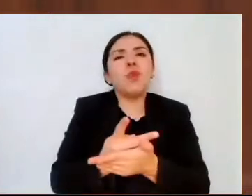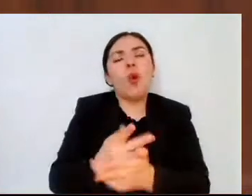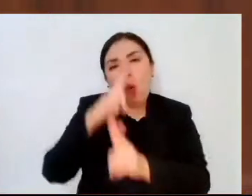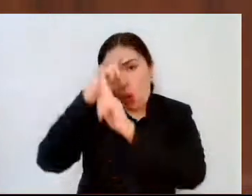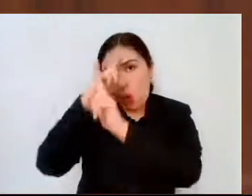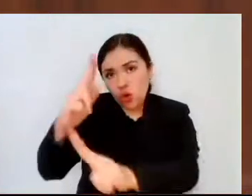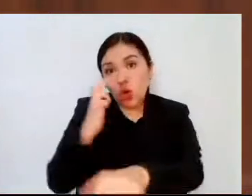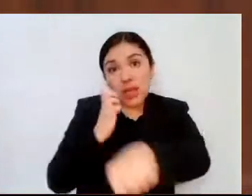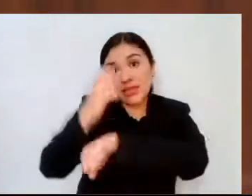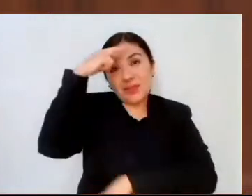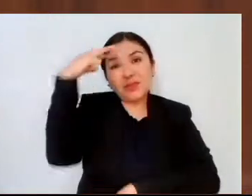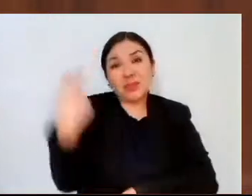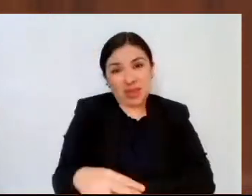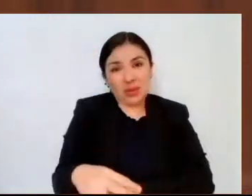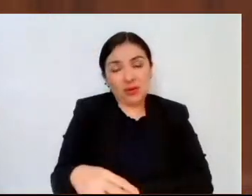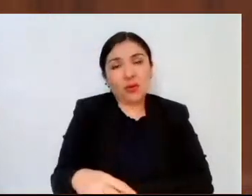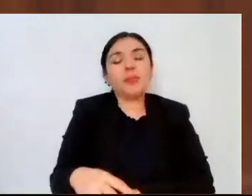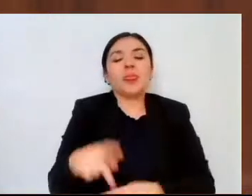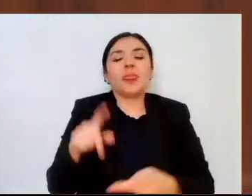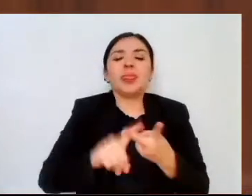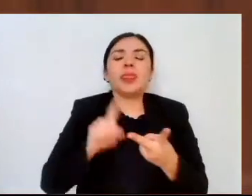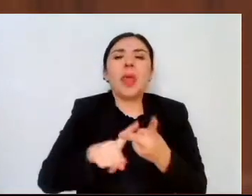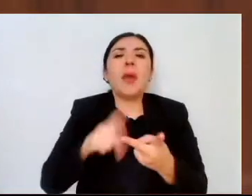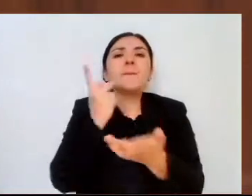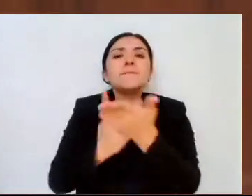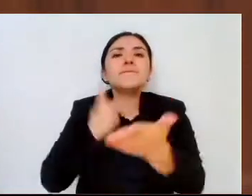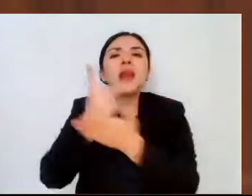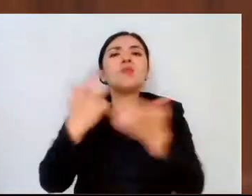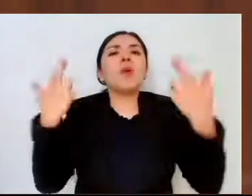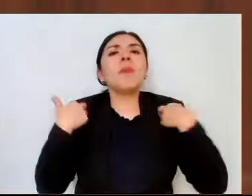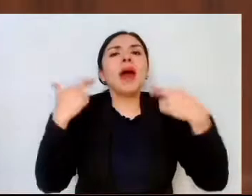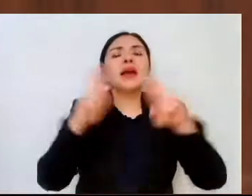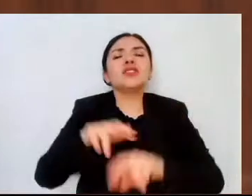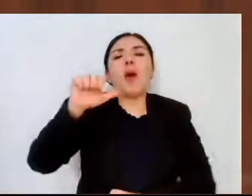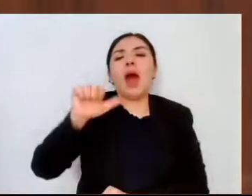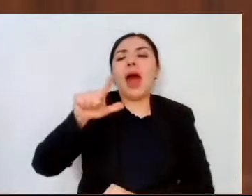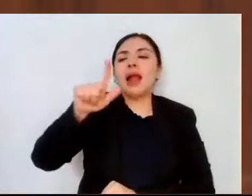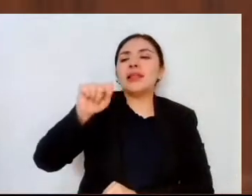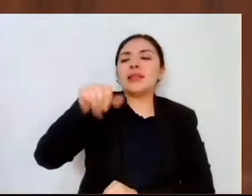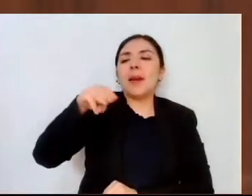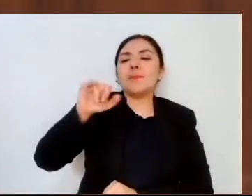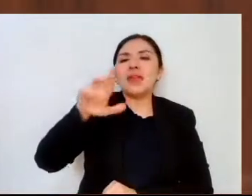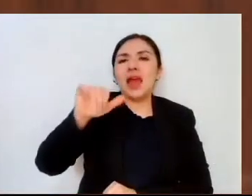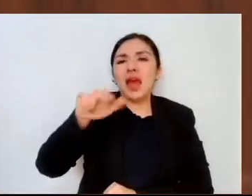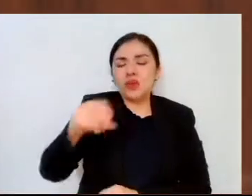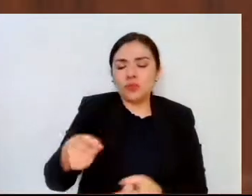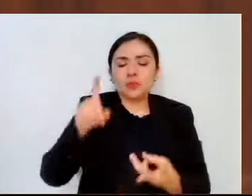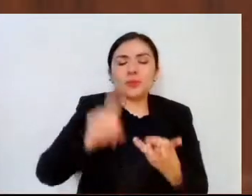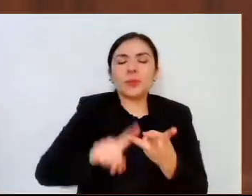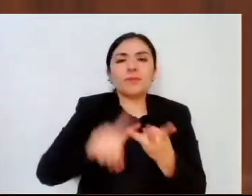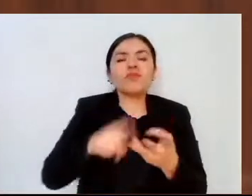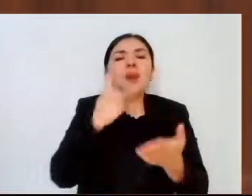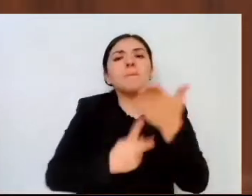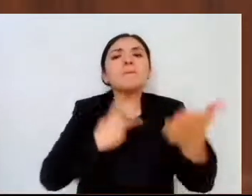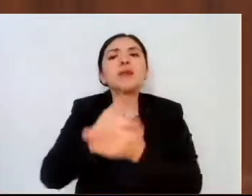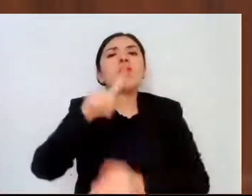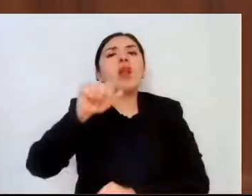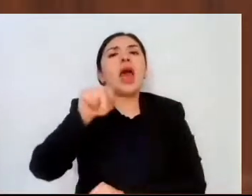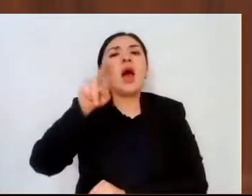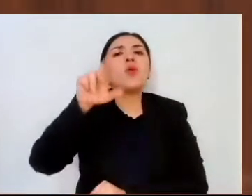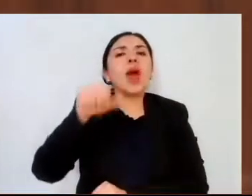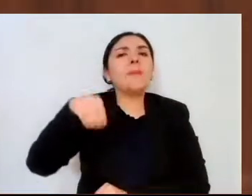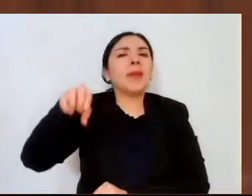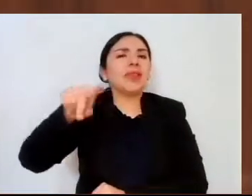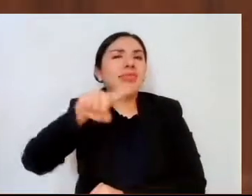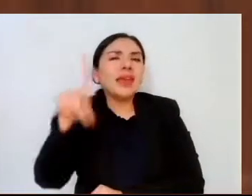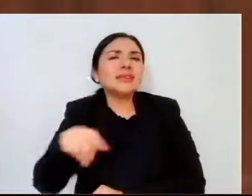México, la condecoración Maestro Altamirano, el estímulo Laura Méndez de Cuenca, entre otros.